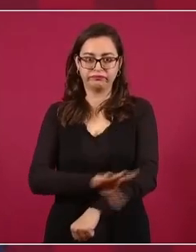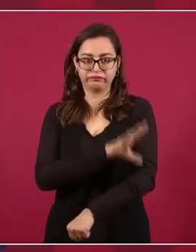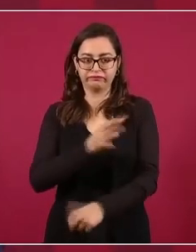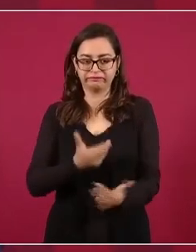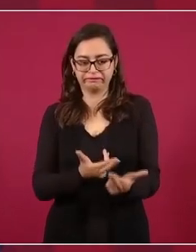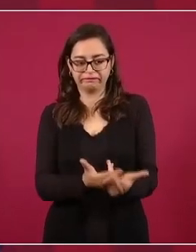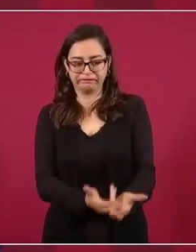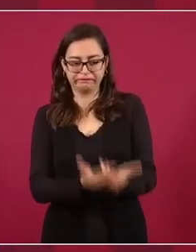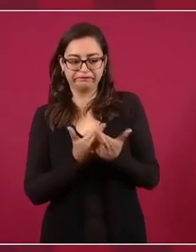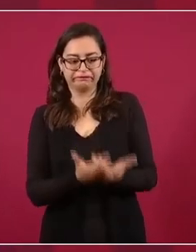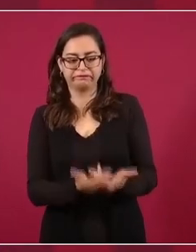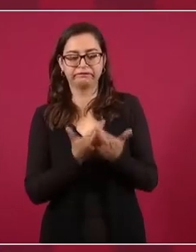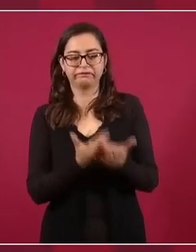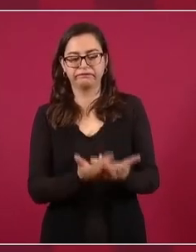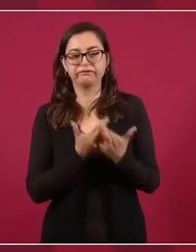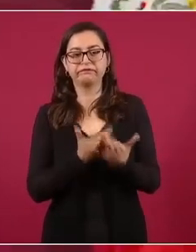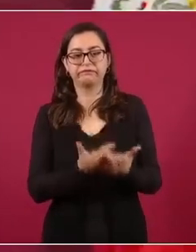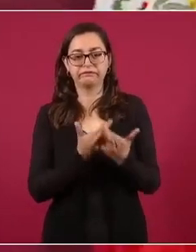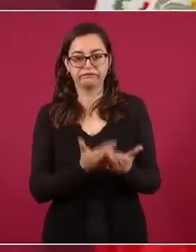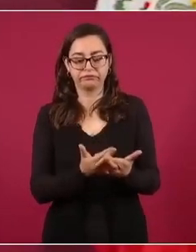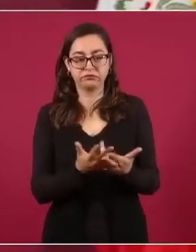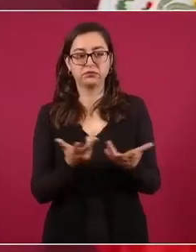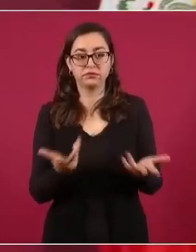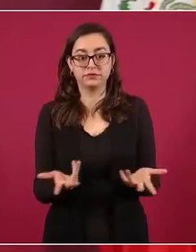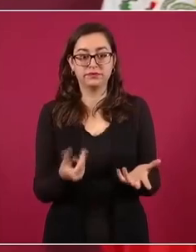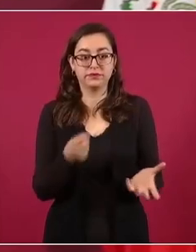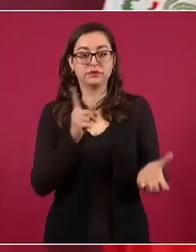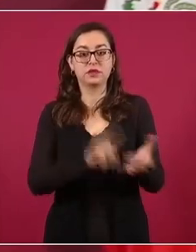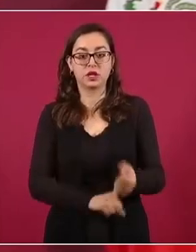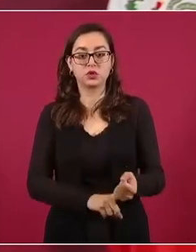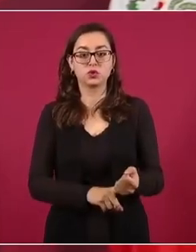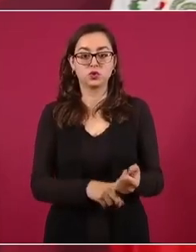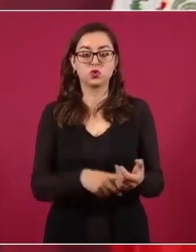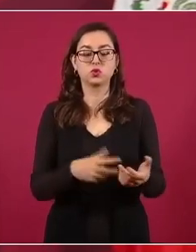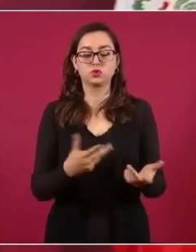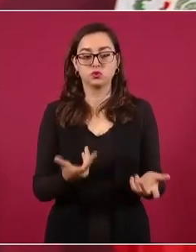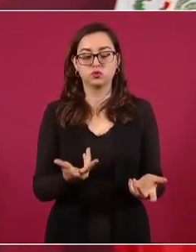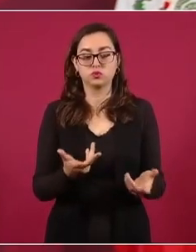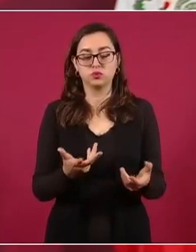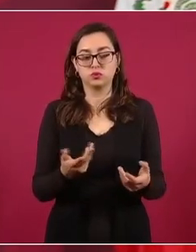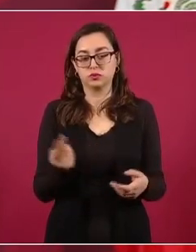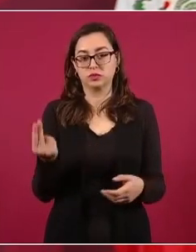lo que van a estar produciendo las plantas solares,